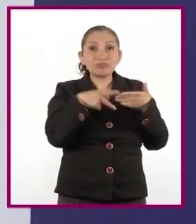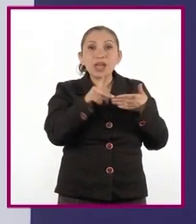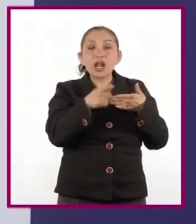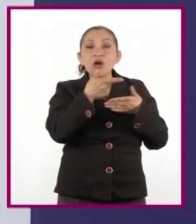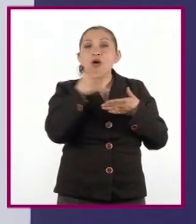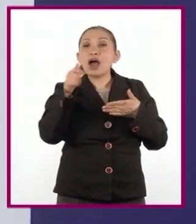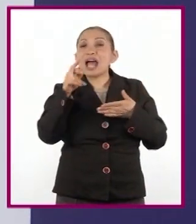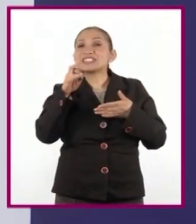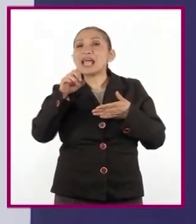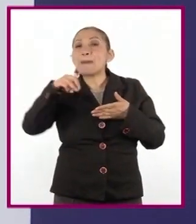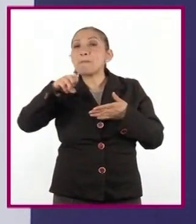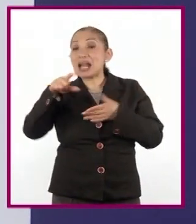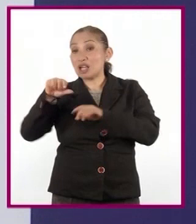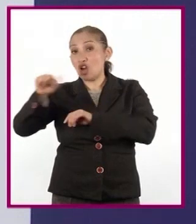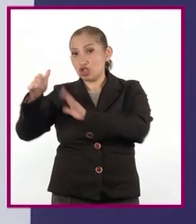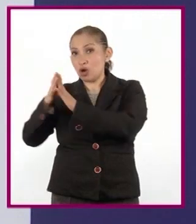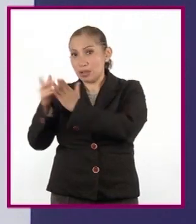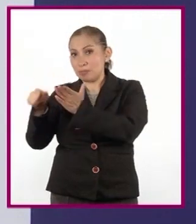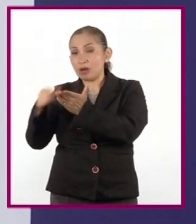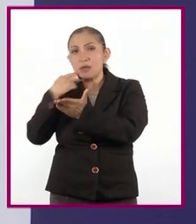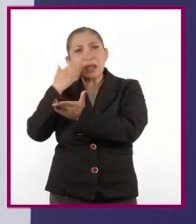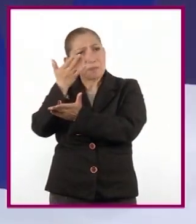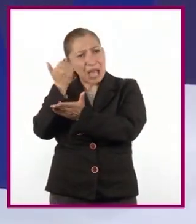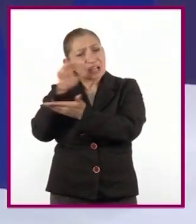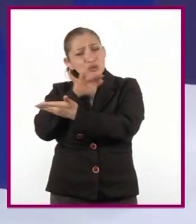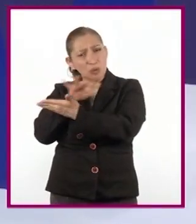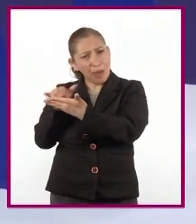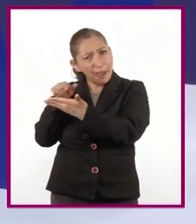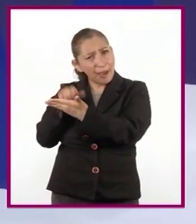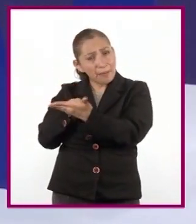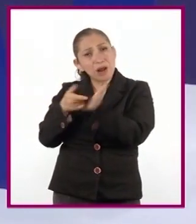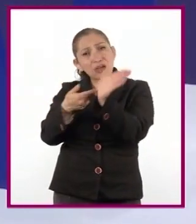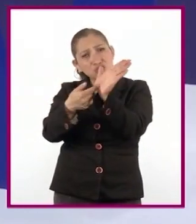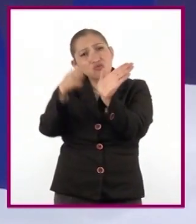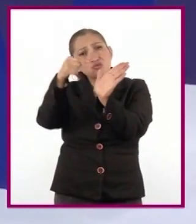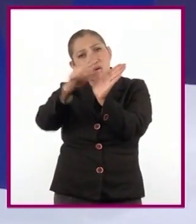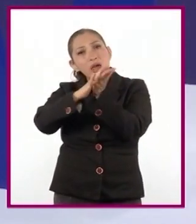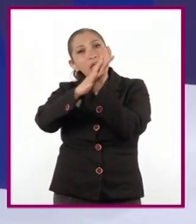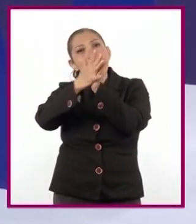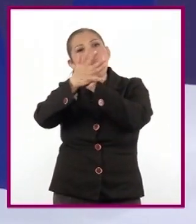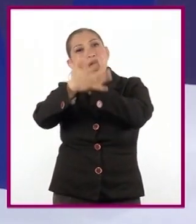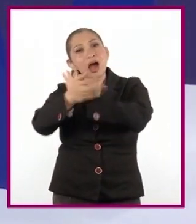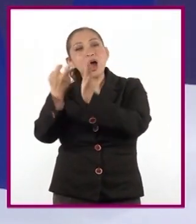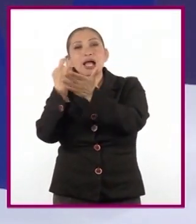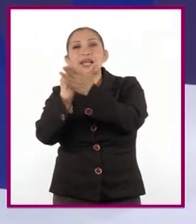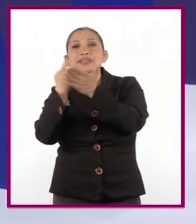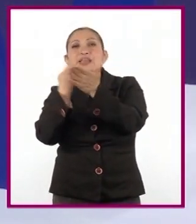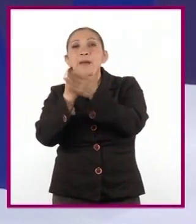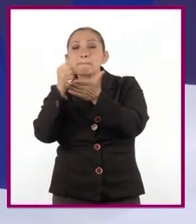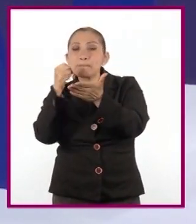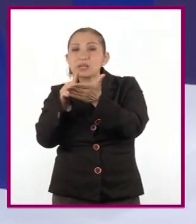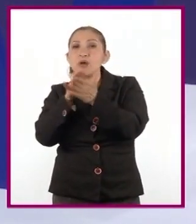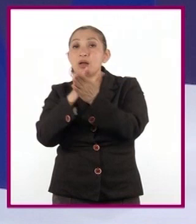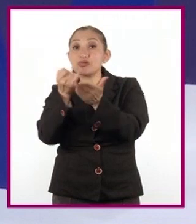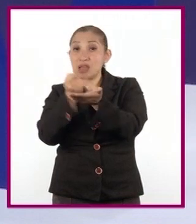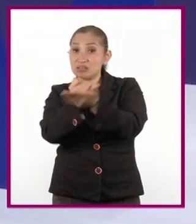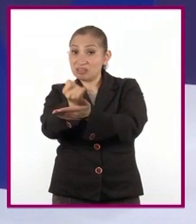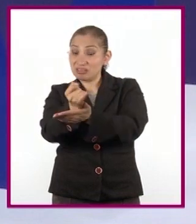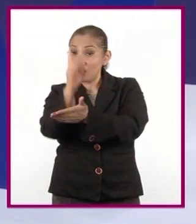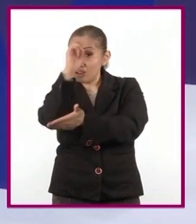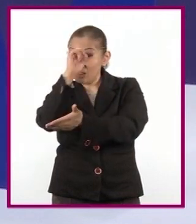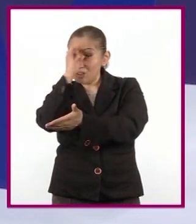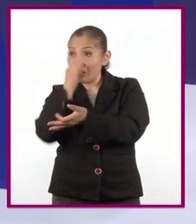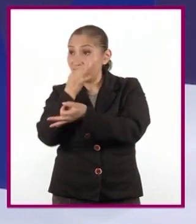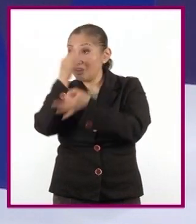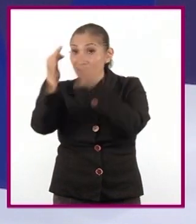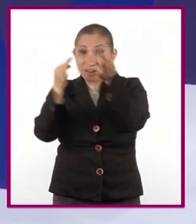de García Márquez invita al lector a la lectura para que se vuelva un crítico de la obra y decida si recomienda